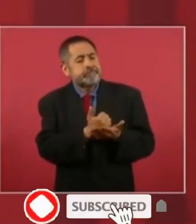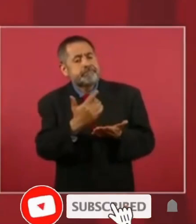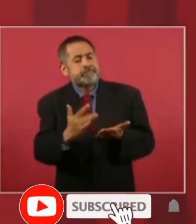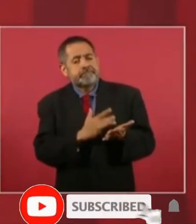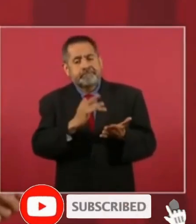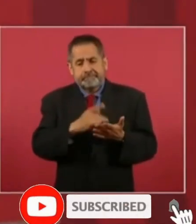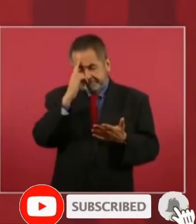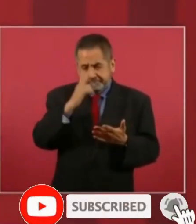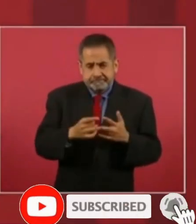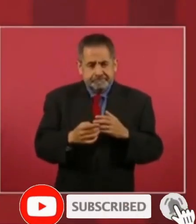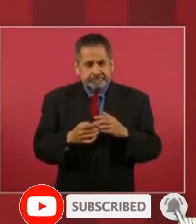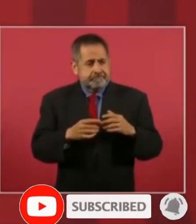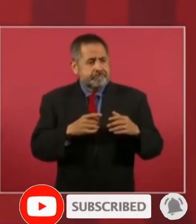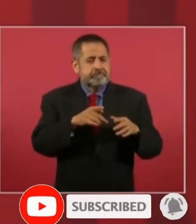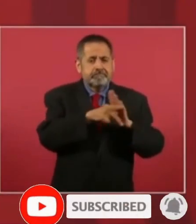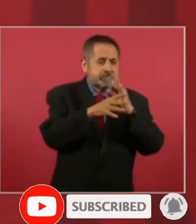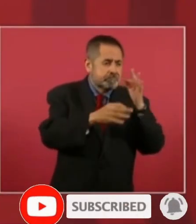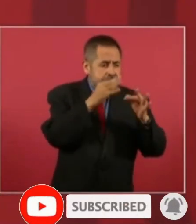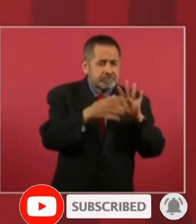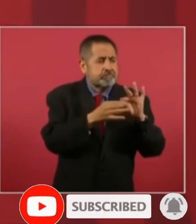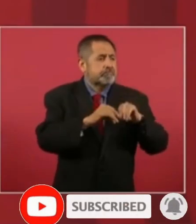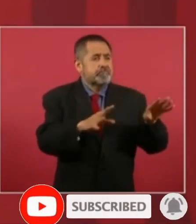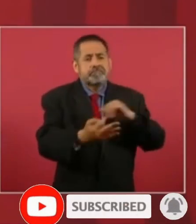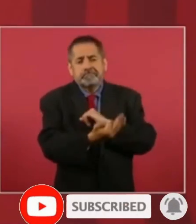proteger y nos van a defender los medios de información.